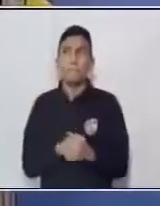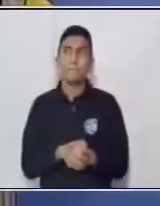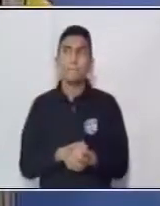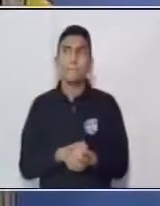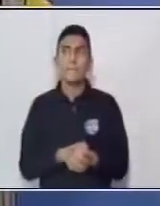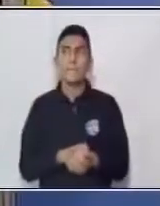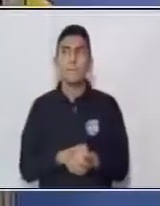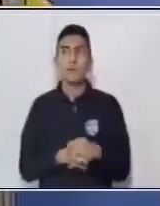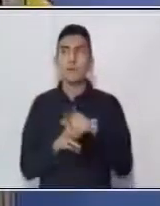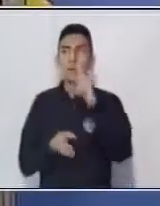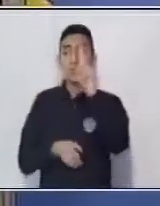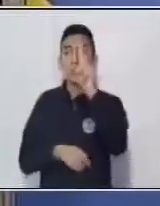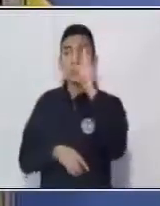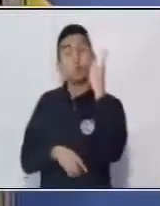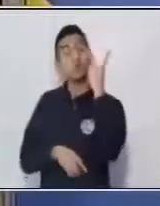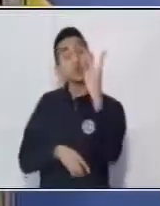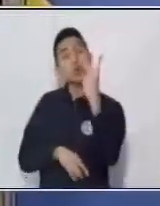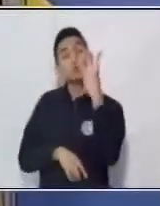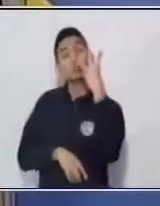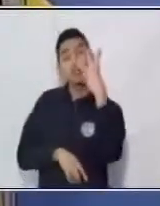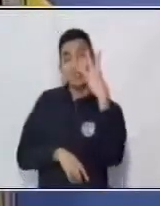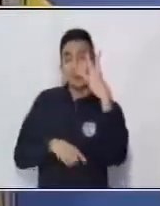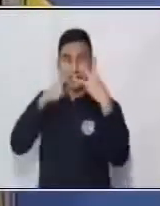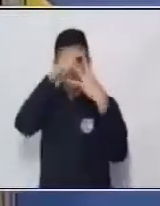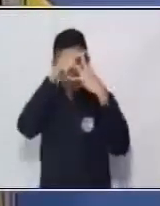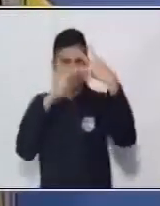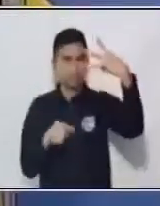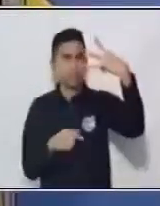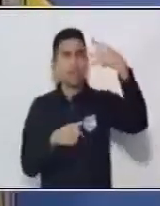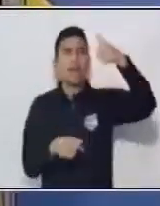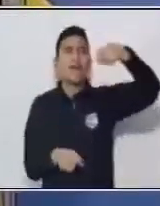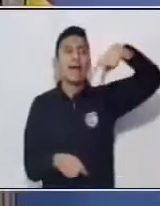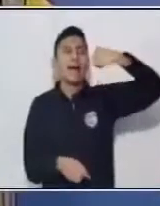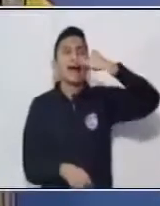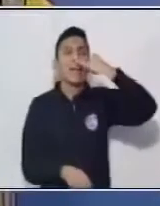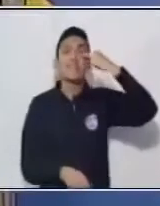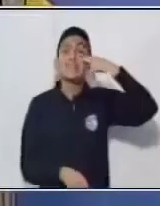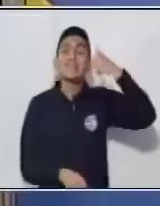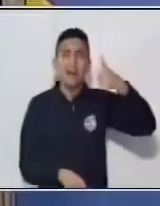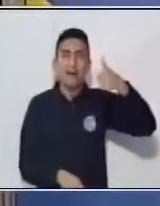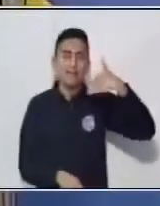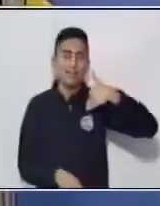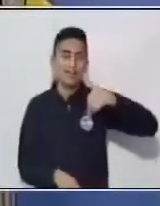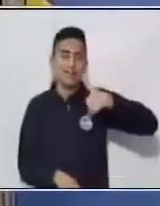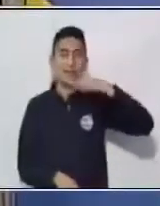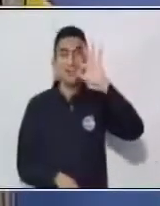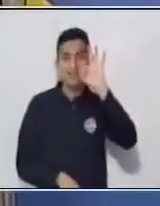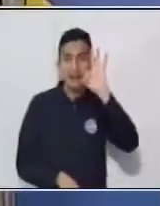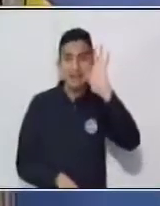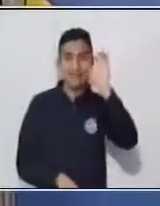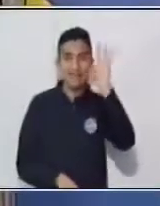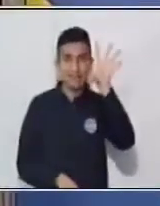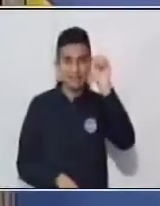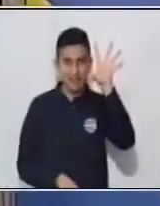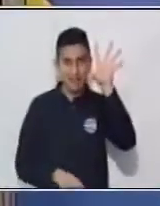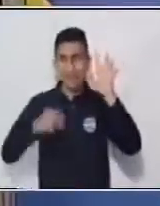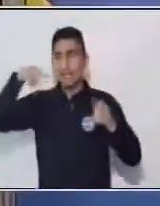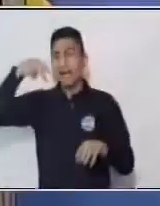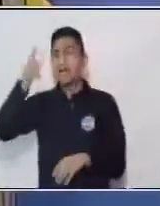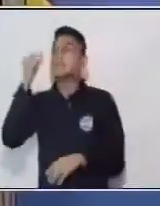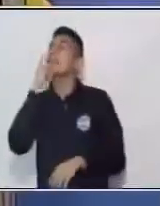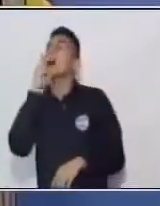uno. Una, dos y tres. Anita tiene tres estrellas. Ahora contemos cuántas estrellas tiene Nacho.